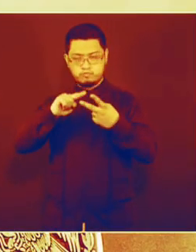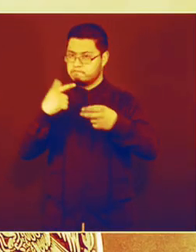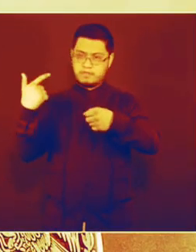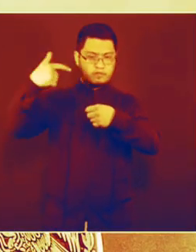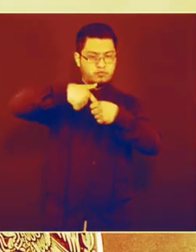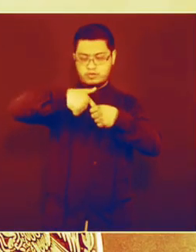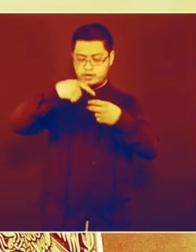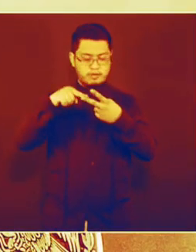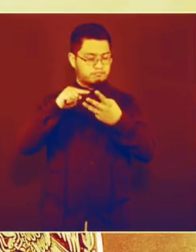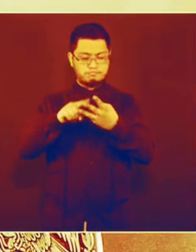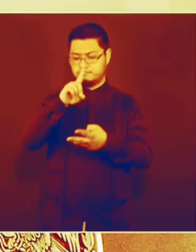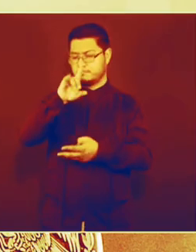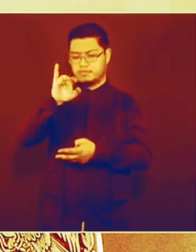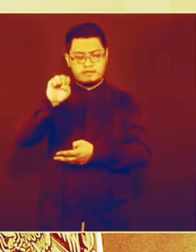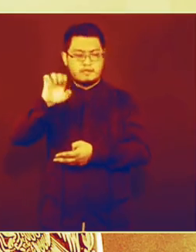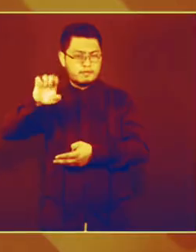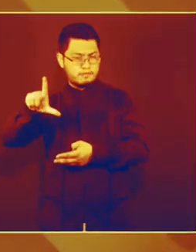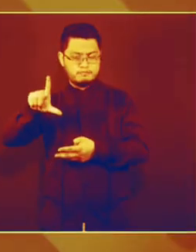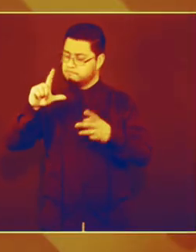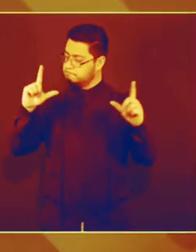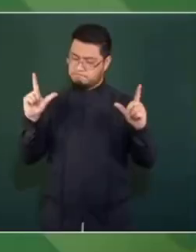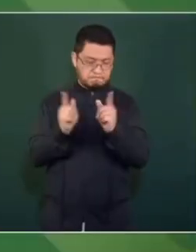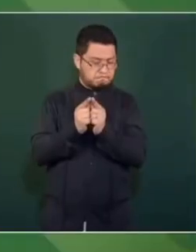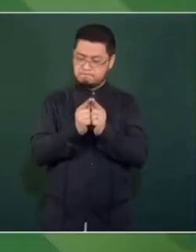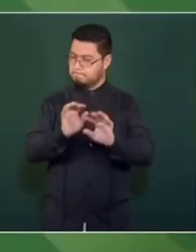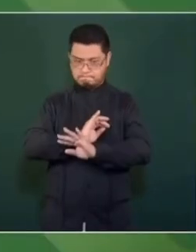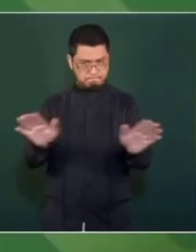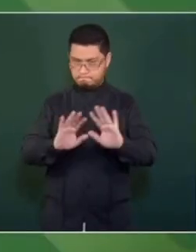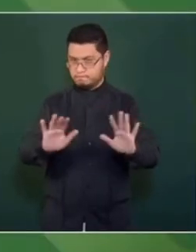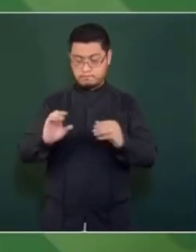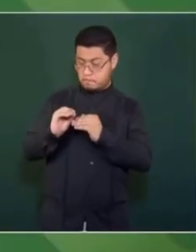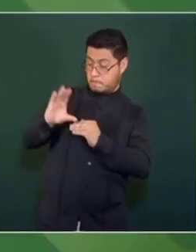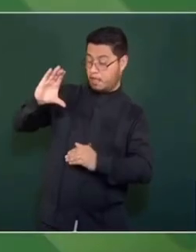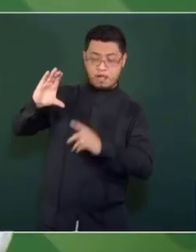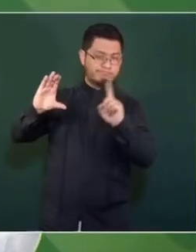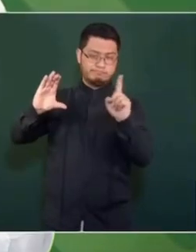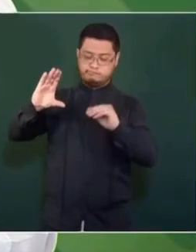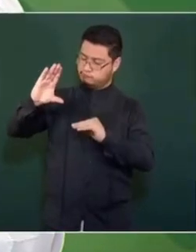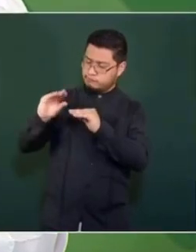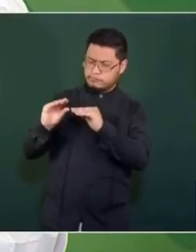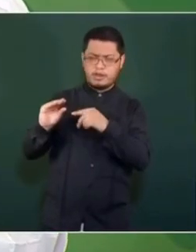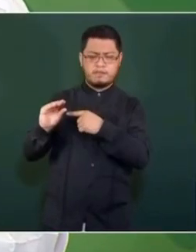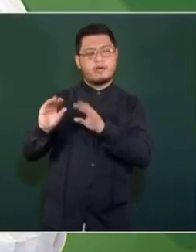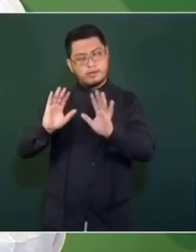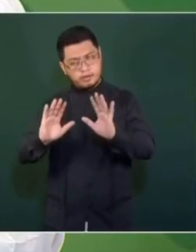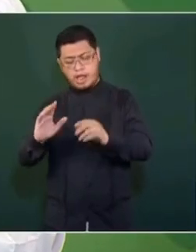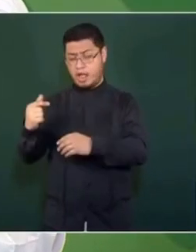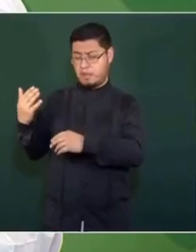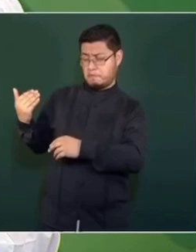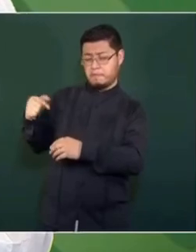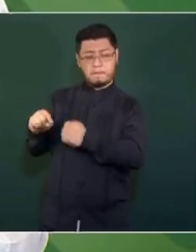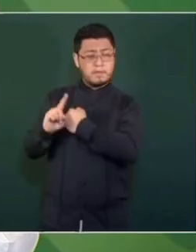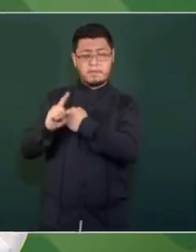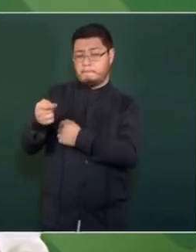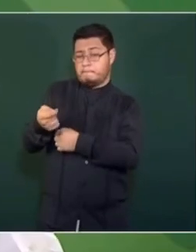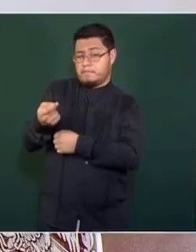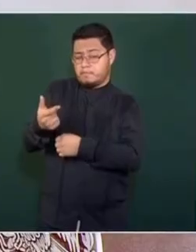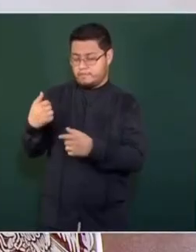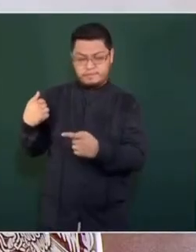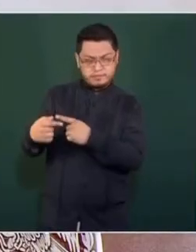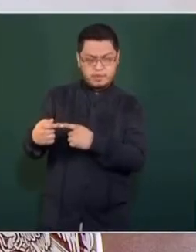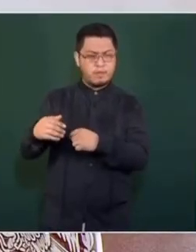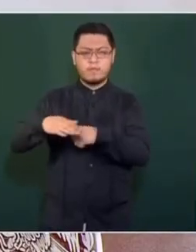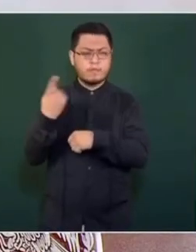ni del diésel, ni del gas, aunque en este último caso tenemos problemas, precisamente porque